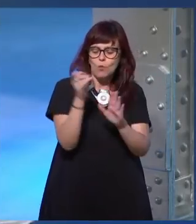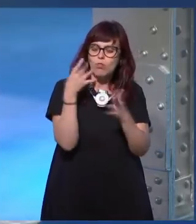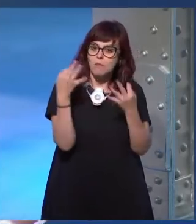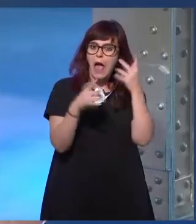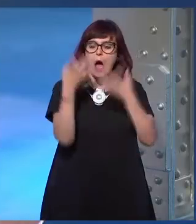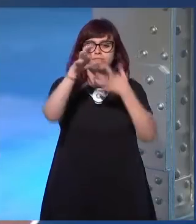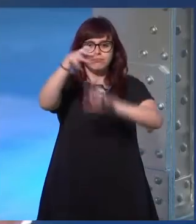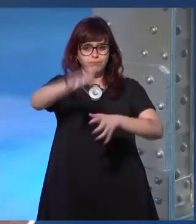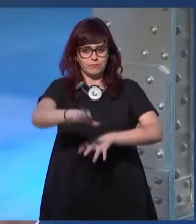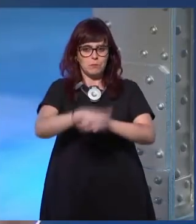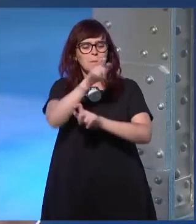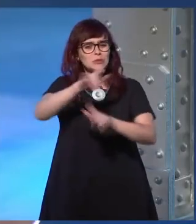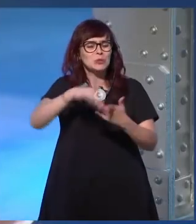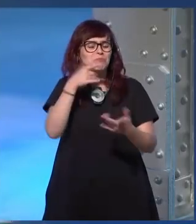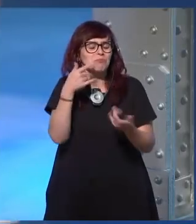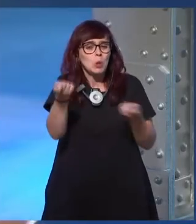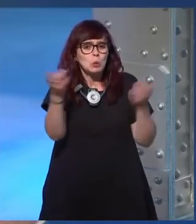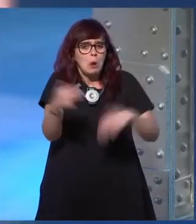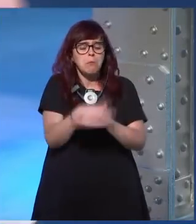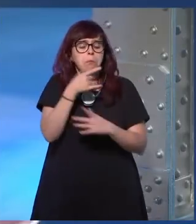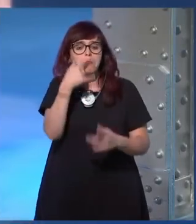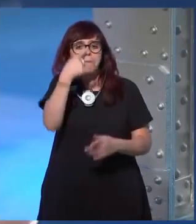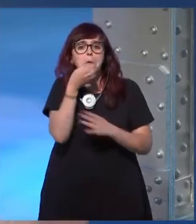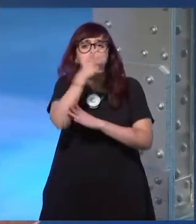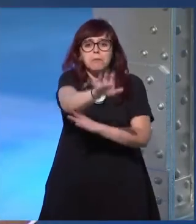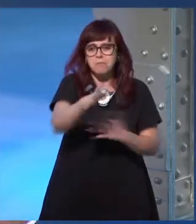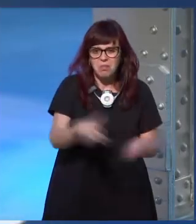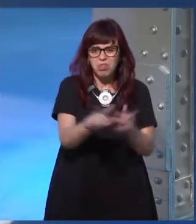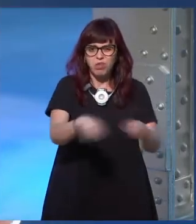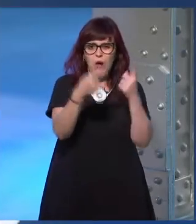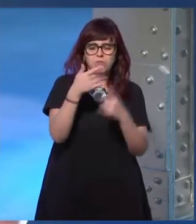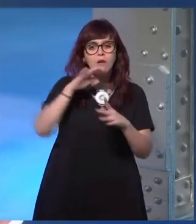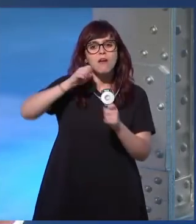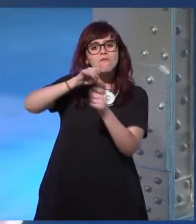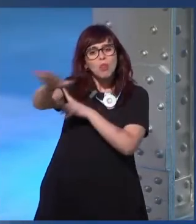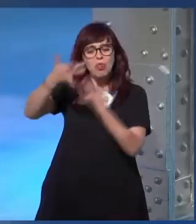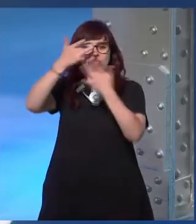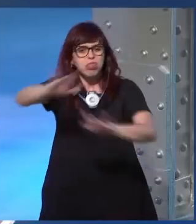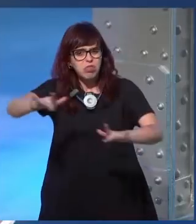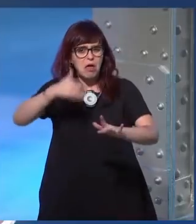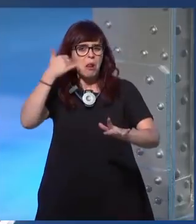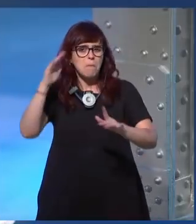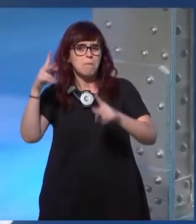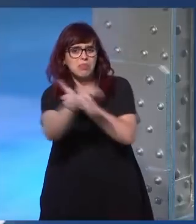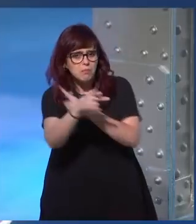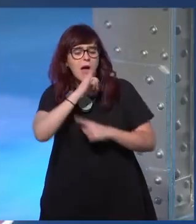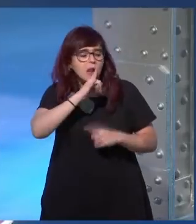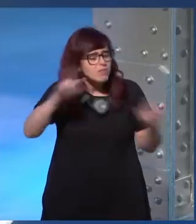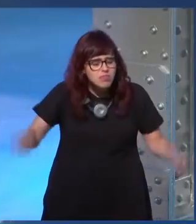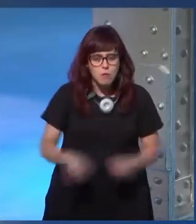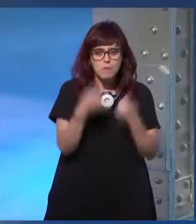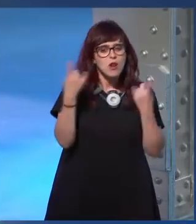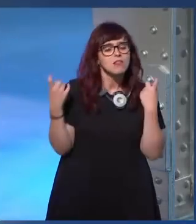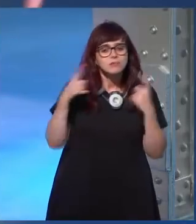muchos que no son conscientes de esa responsabilidad y necesitamos que se produzca un cambio cultural y que se produzca rápido